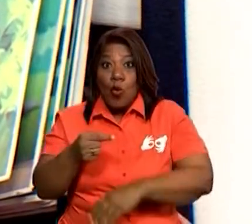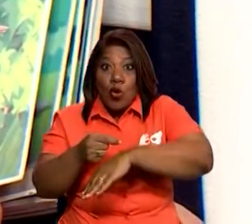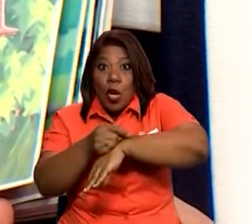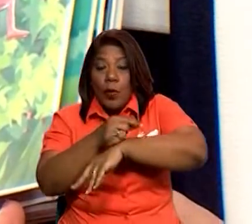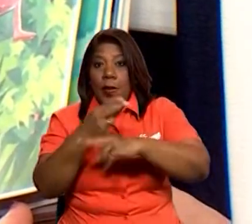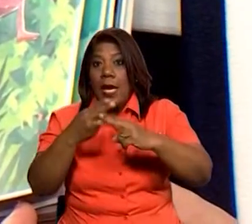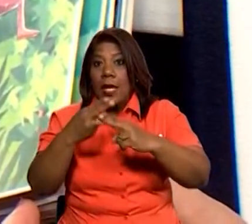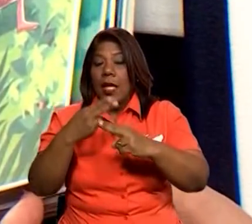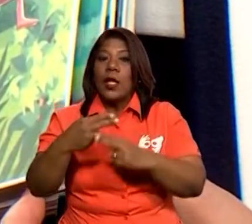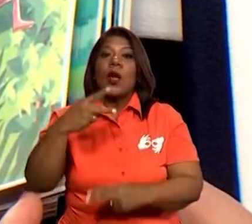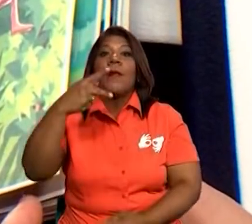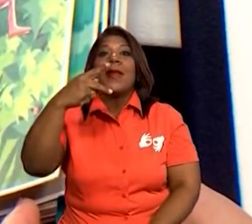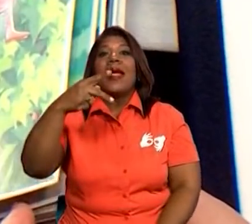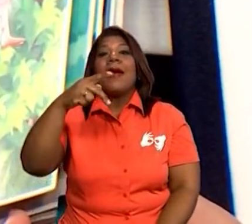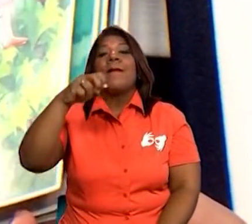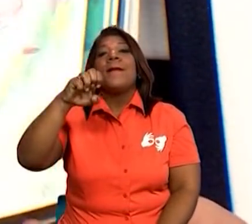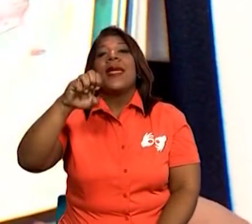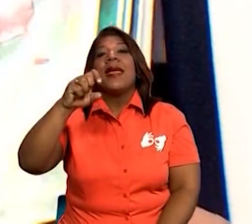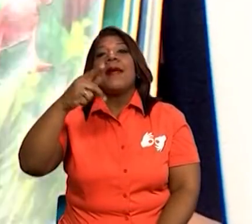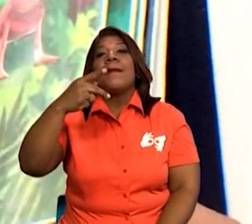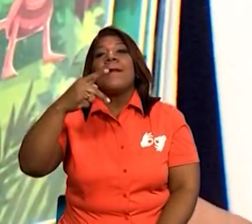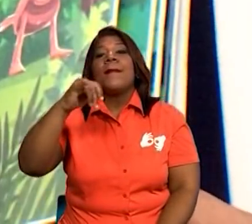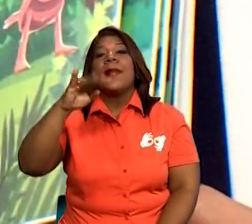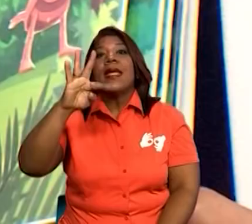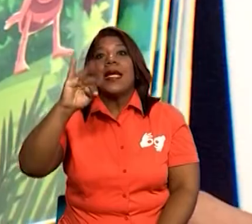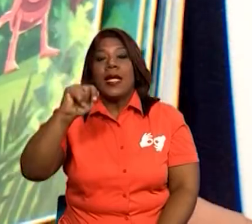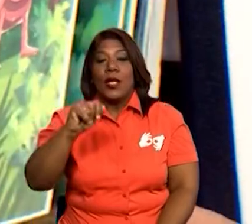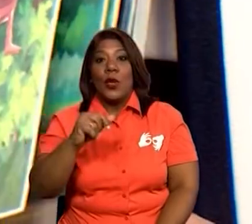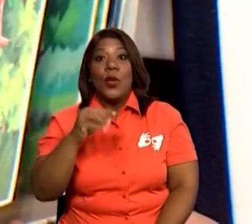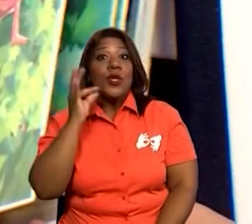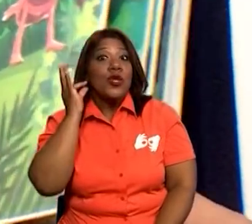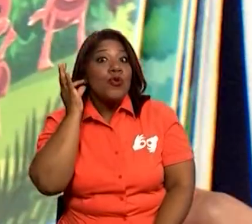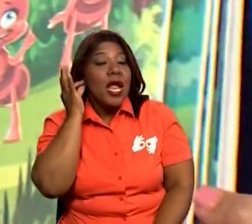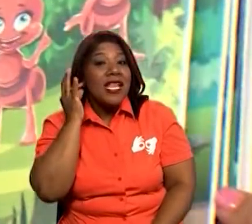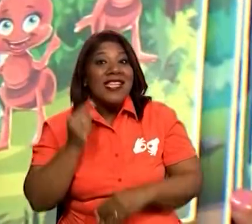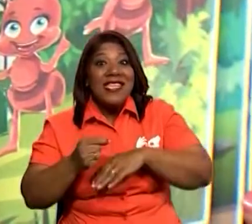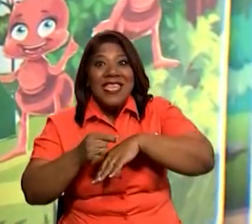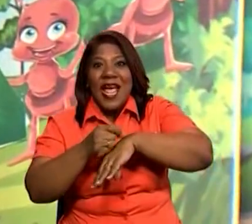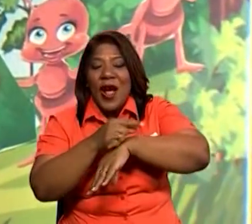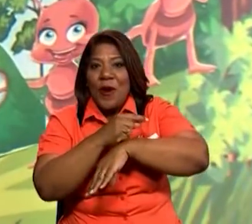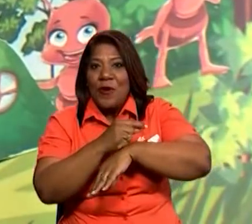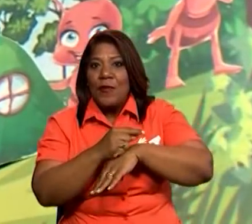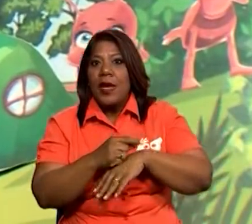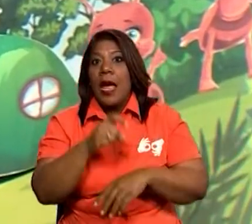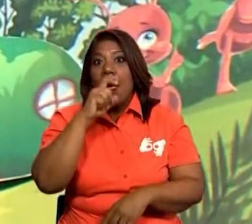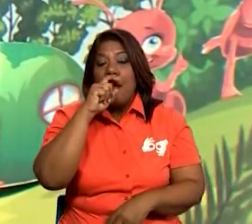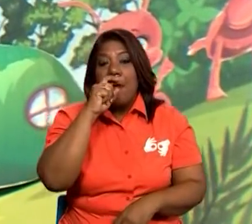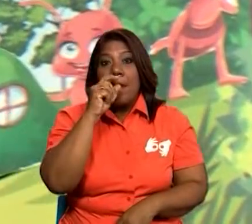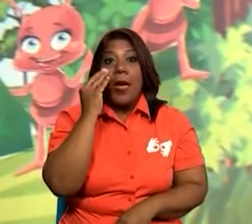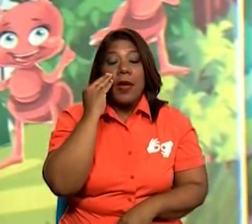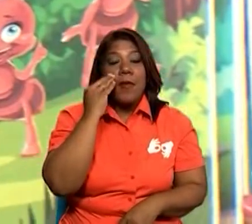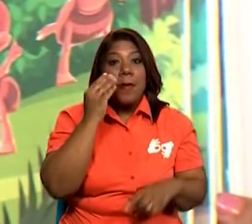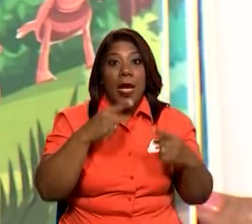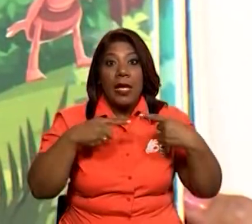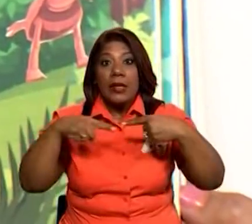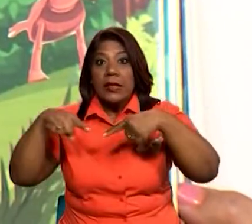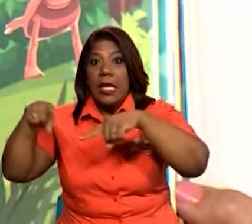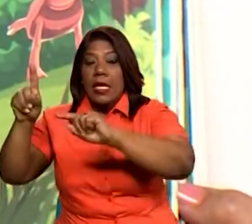mamá Miel y la hija Lumix. Los padres siempre salían y dejaban a Lumix en la escuela.